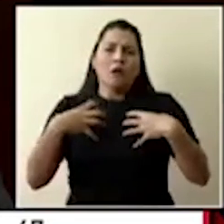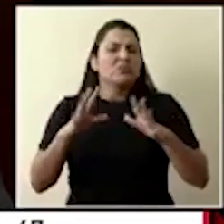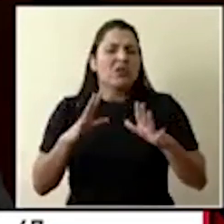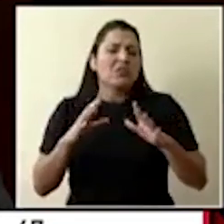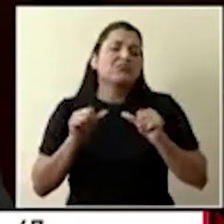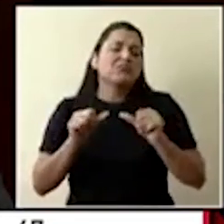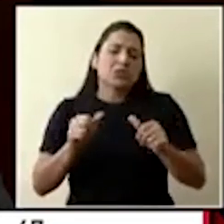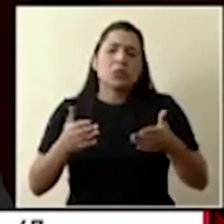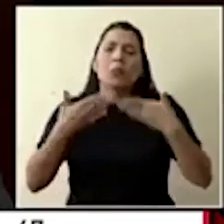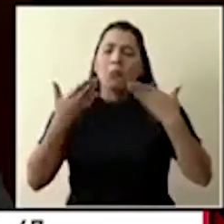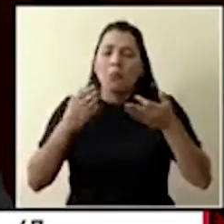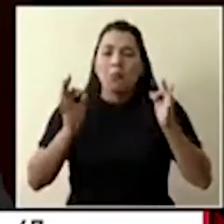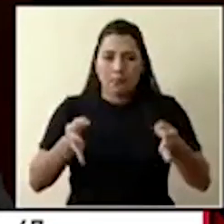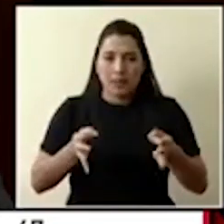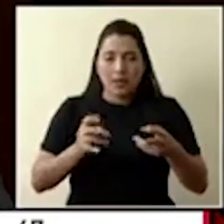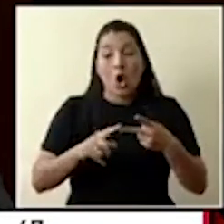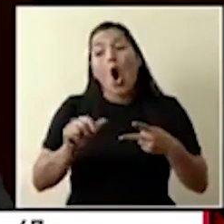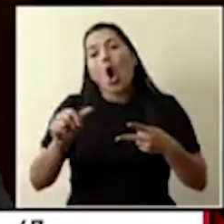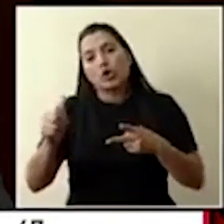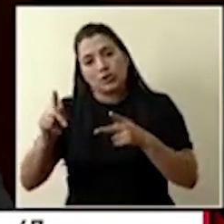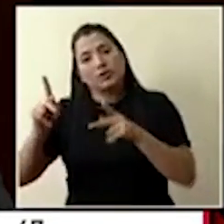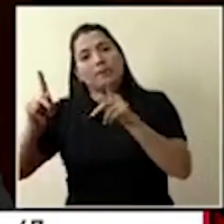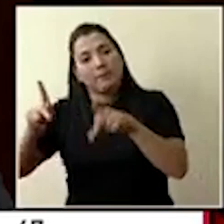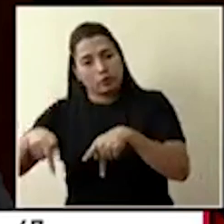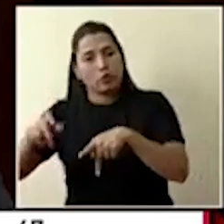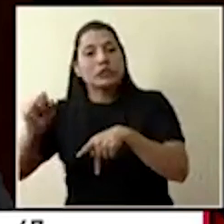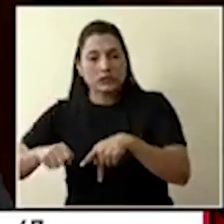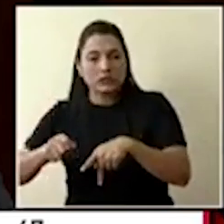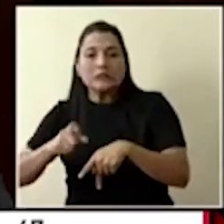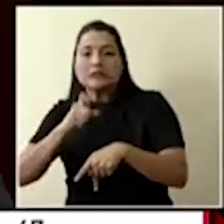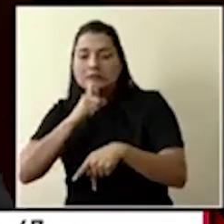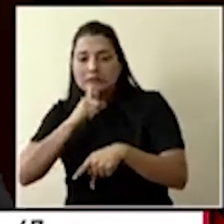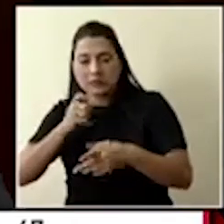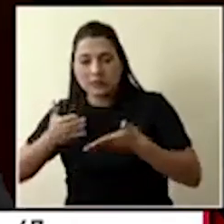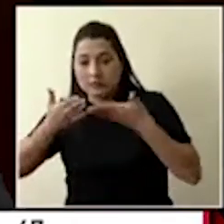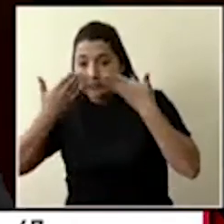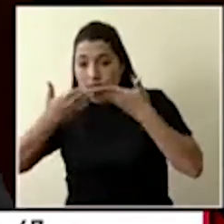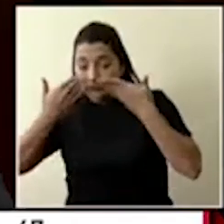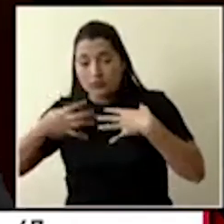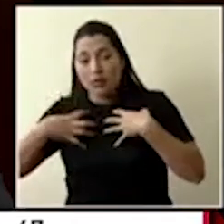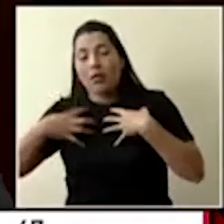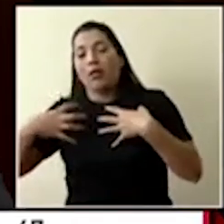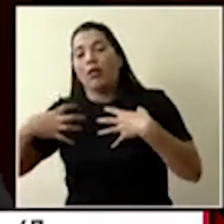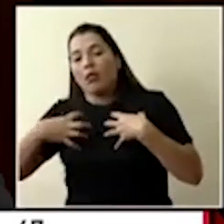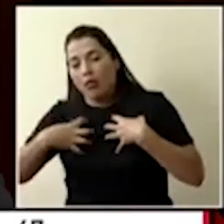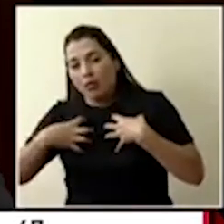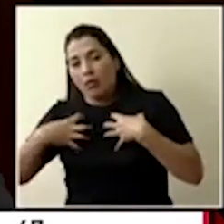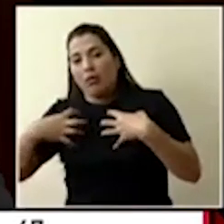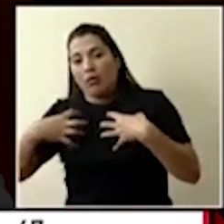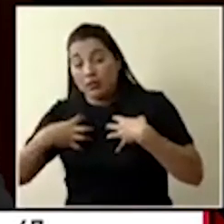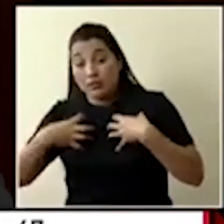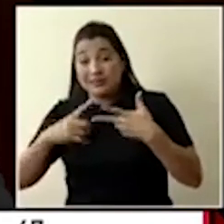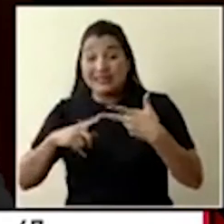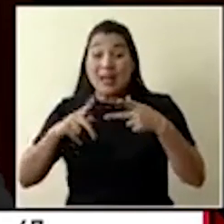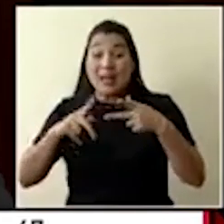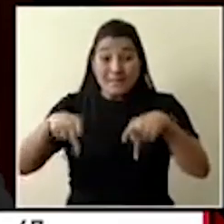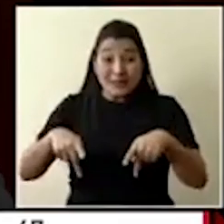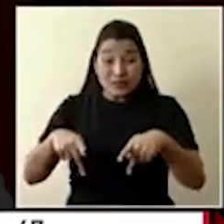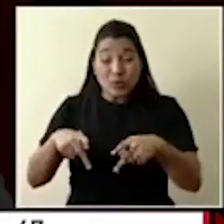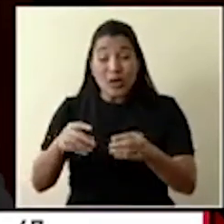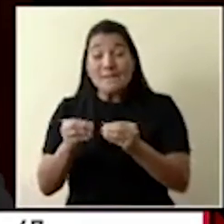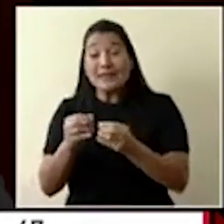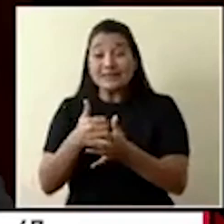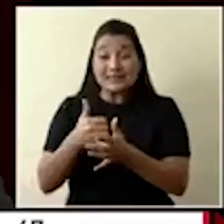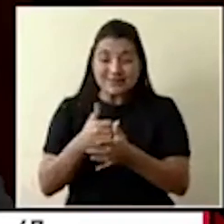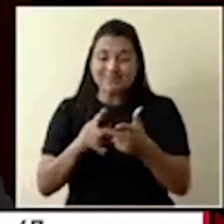ya hay una fase pulmonar en donde se establece una neumonía. Y en los pacientes que se complican, generalmente sí existe una fase de sistema inmunológico